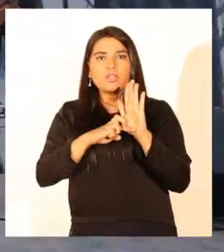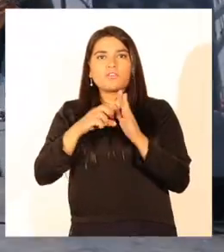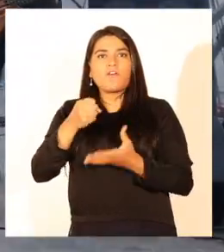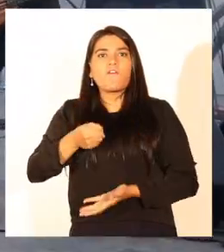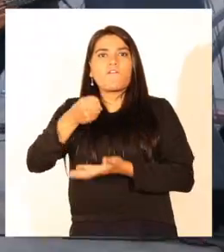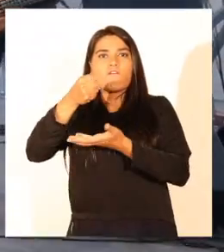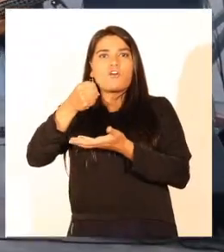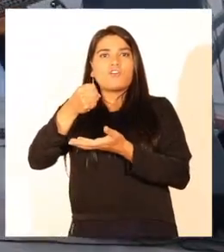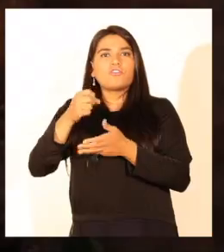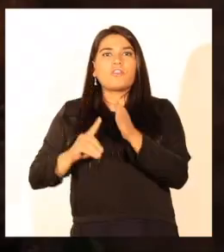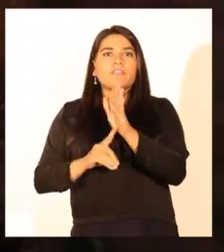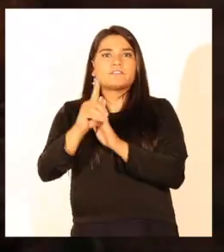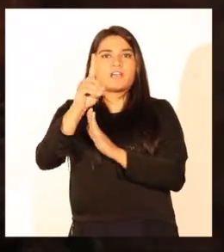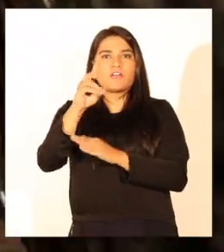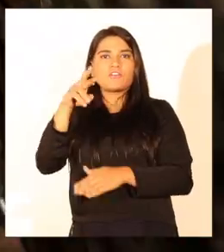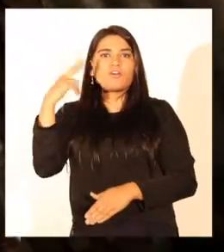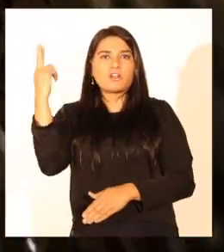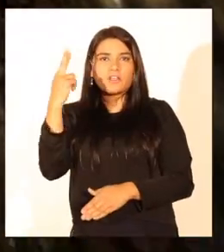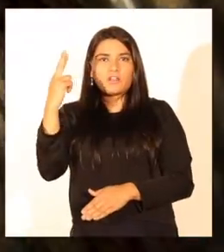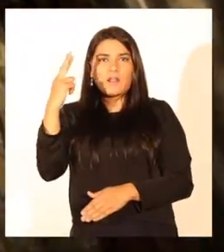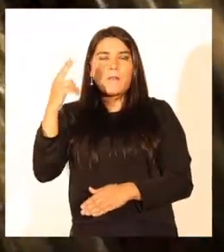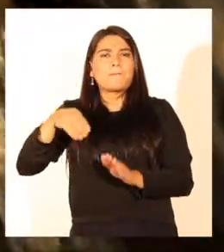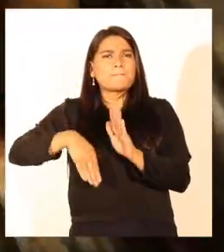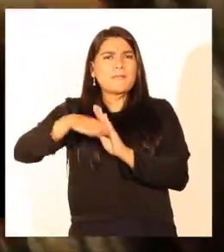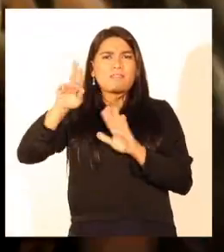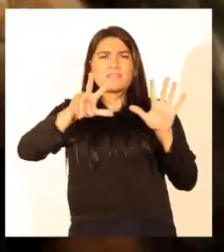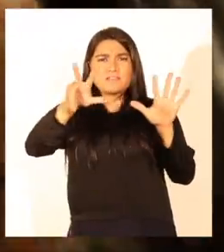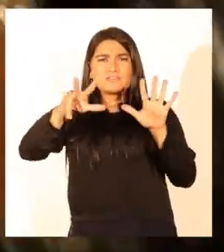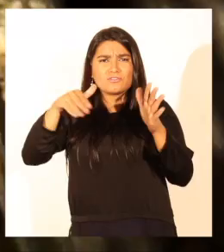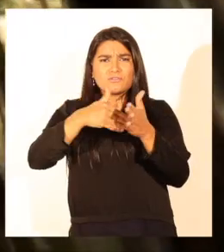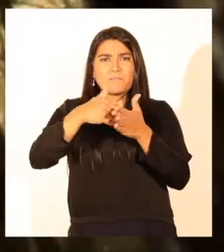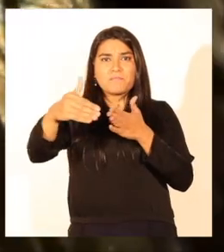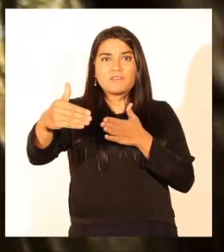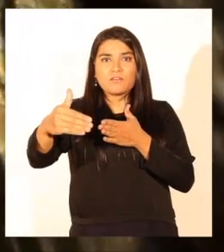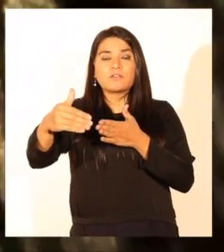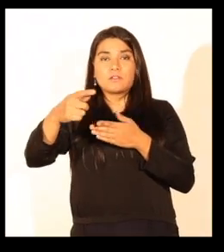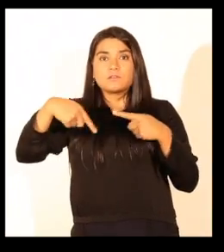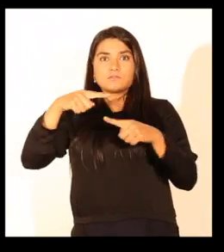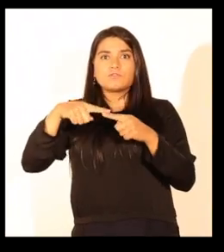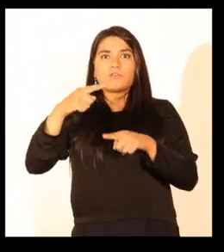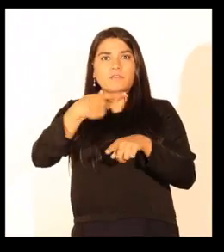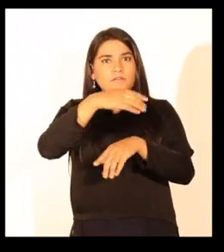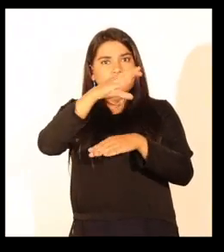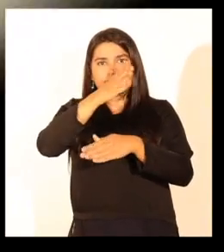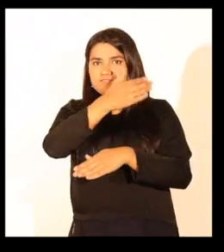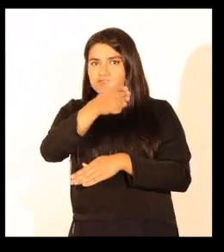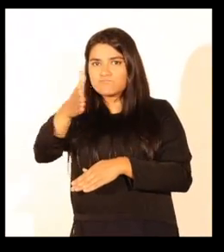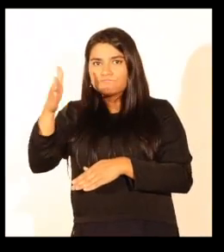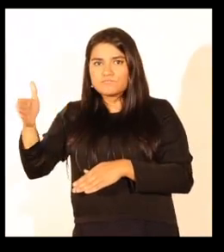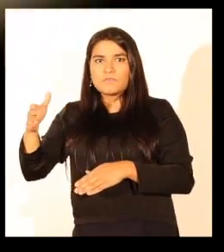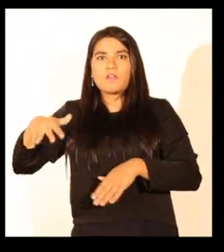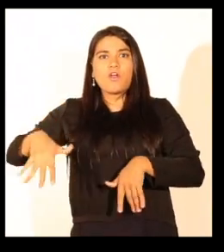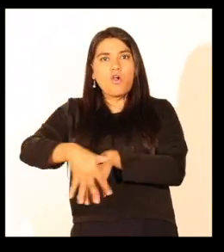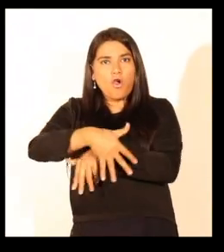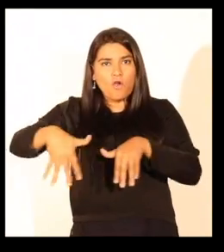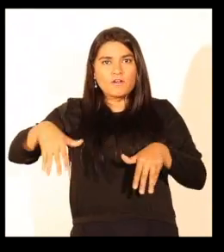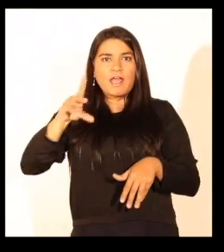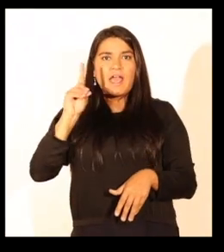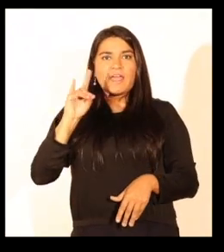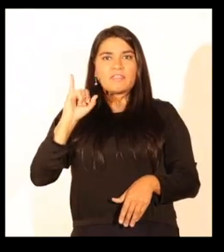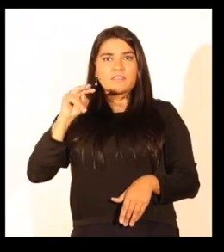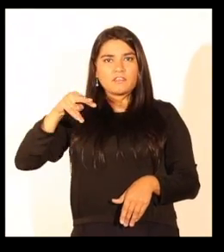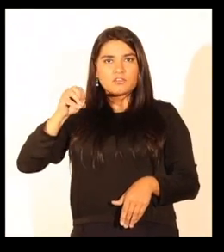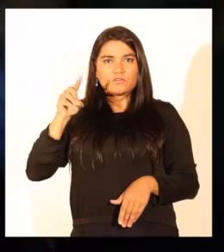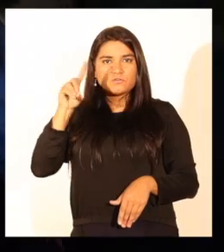el Fondo Nacional de Desarrollo Regional, con más de 18 millones de pesos, para la gira regional de la obra Dinosaurios, La